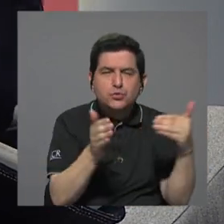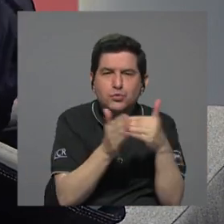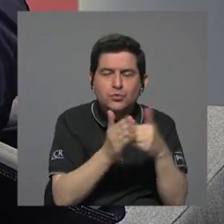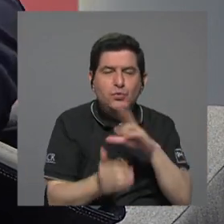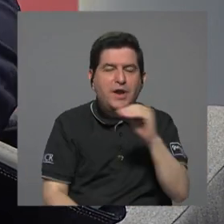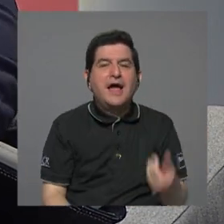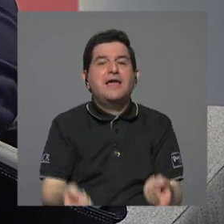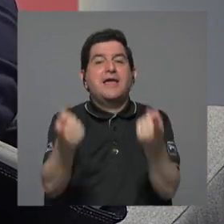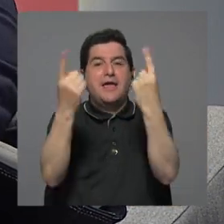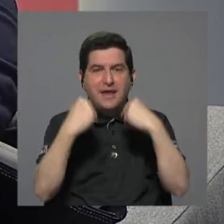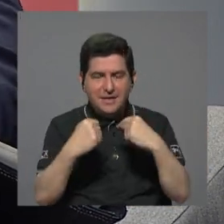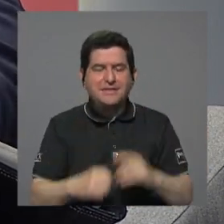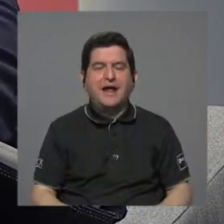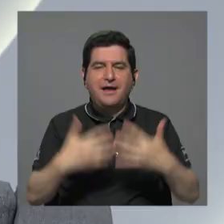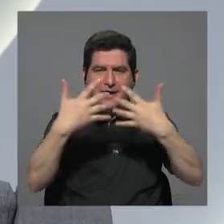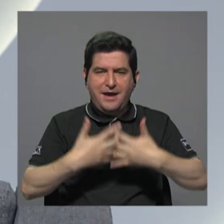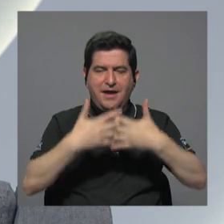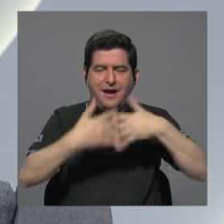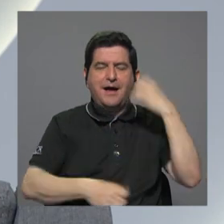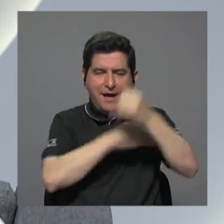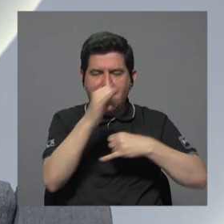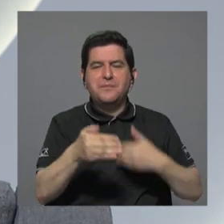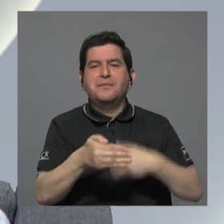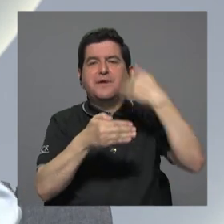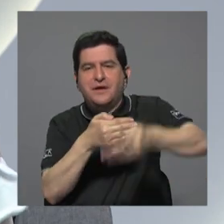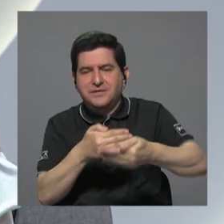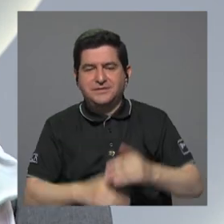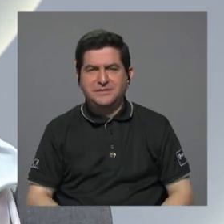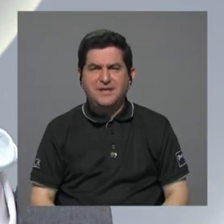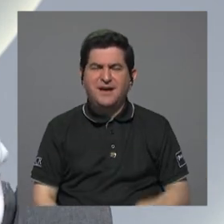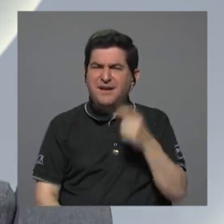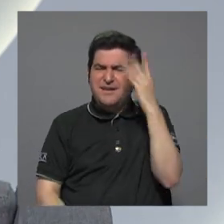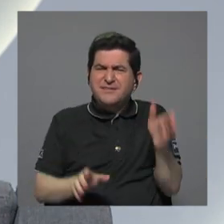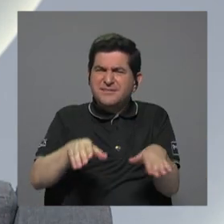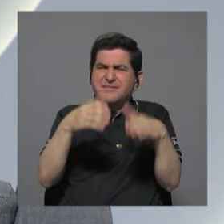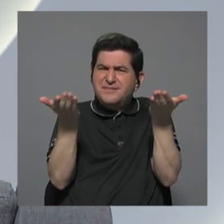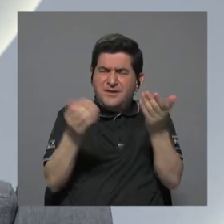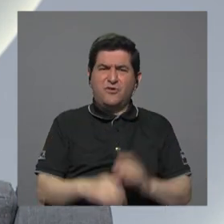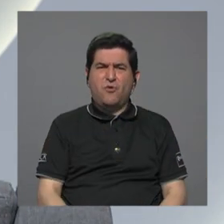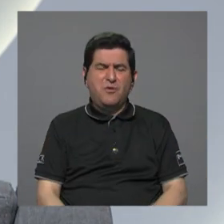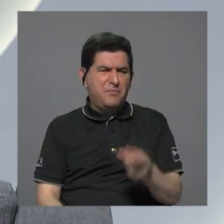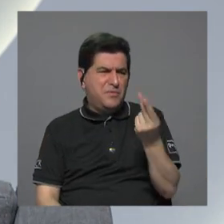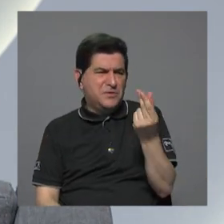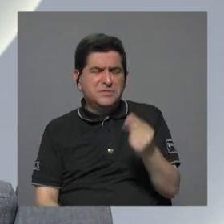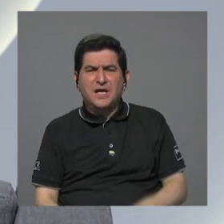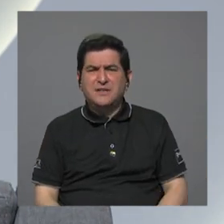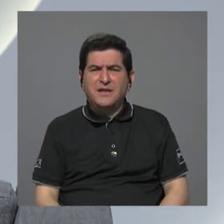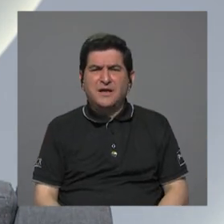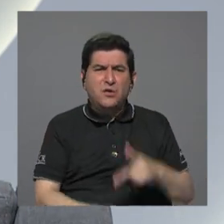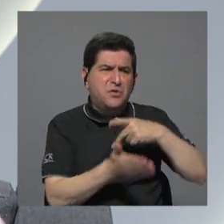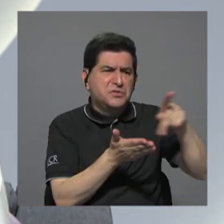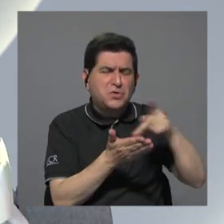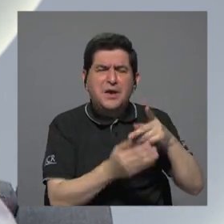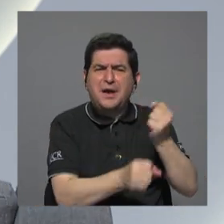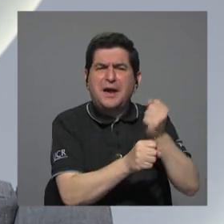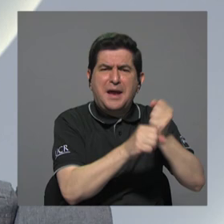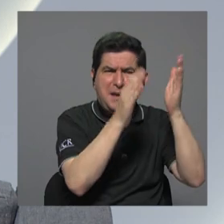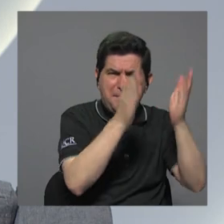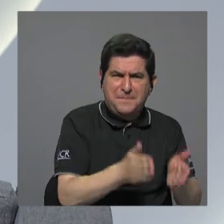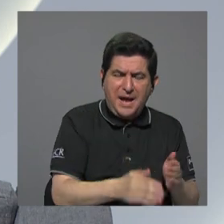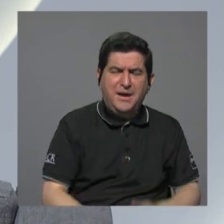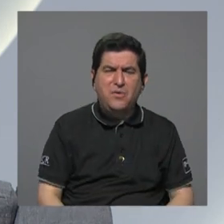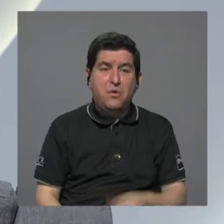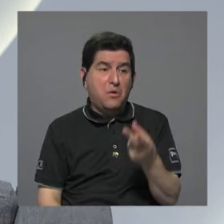traer a la concesión internacional ¿cómo entender entonces si los recursos se iban para el pago de salarios y si los